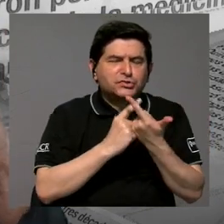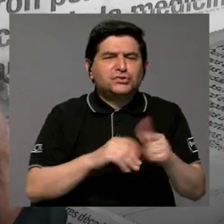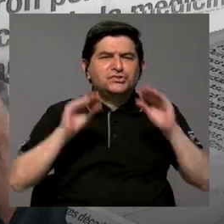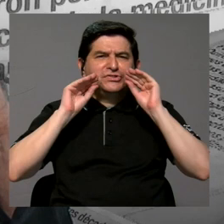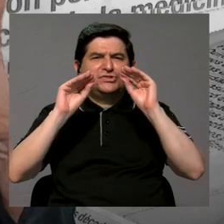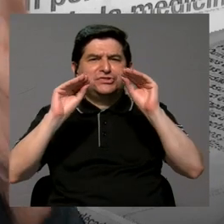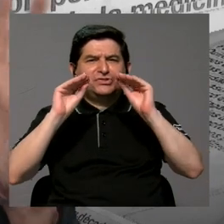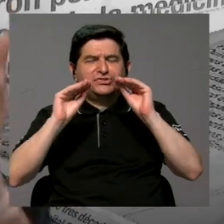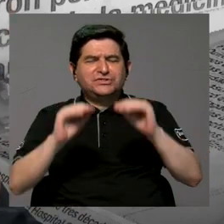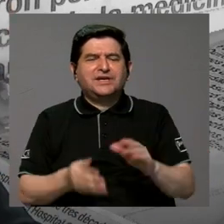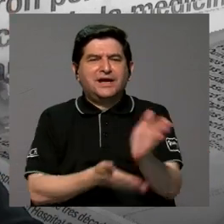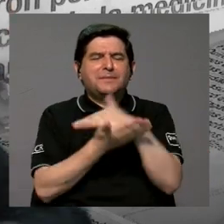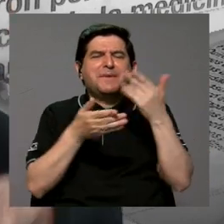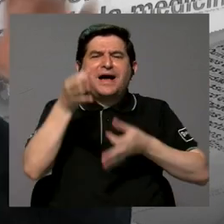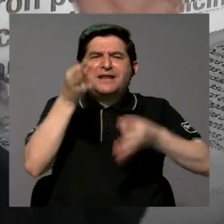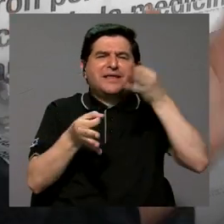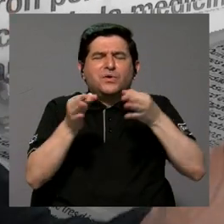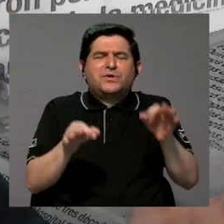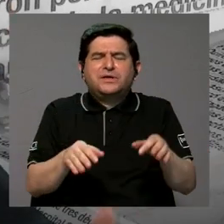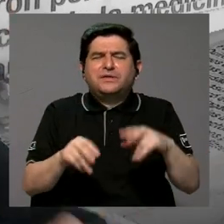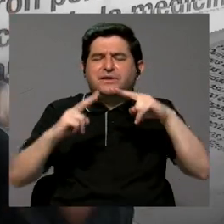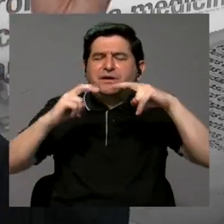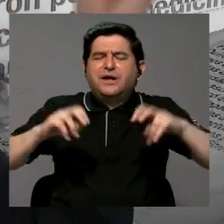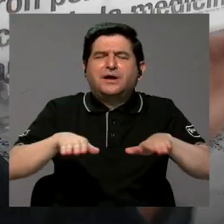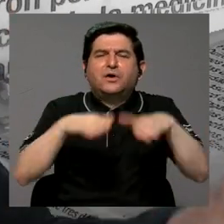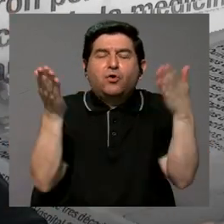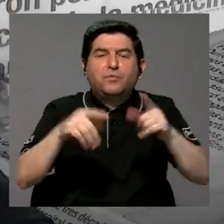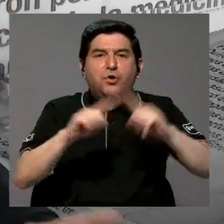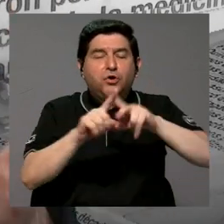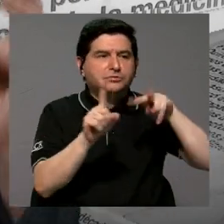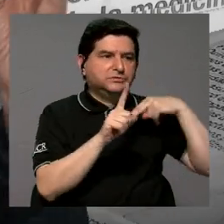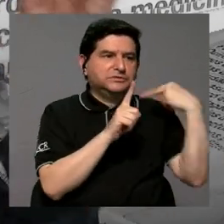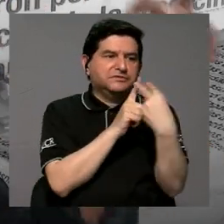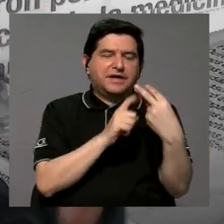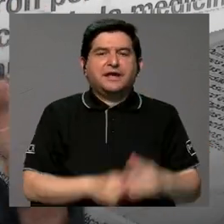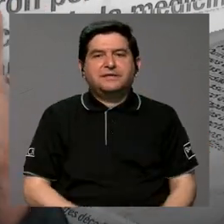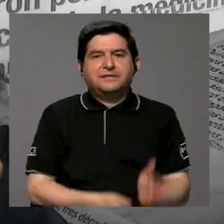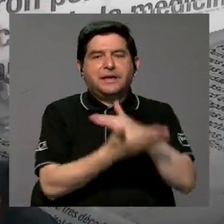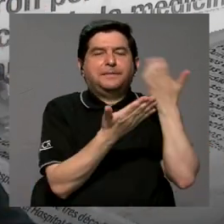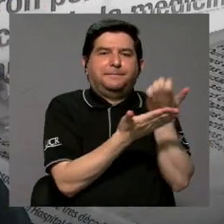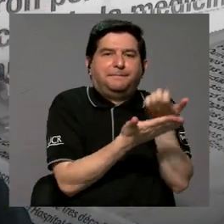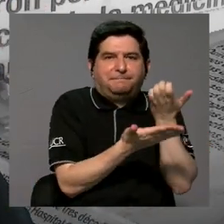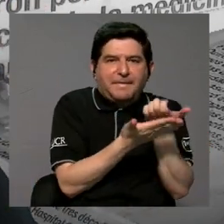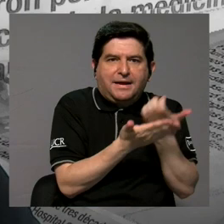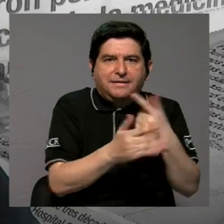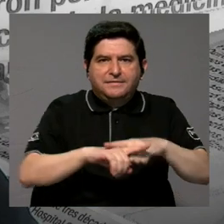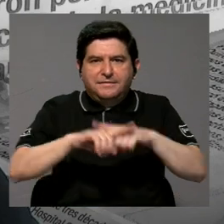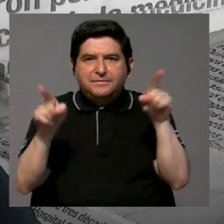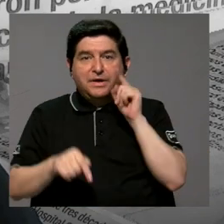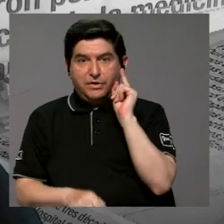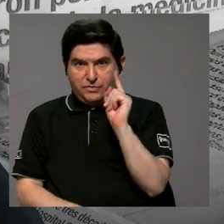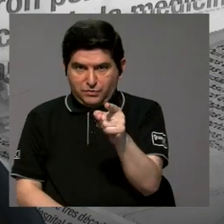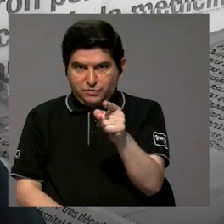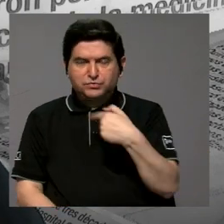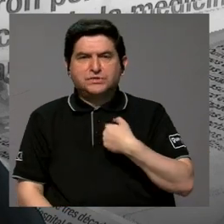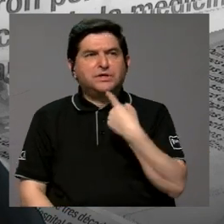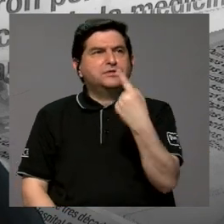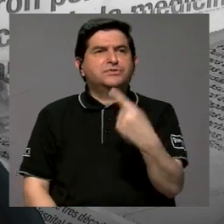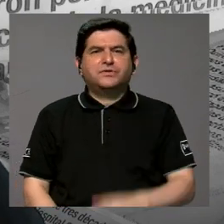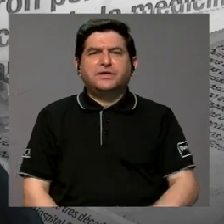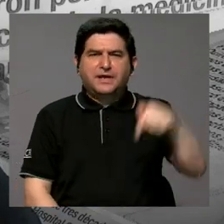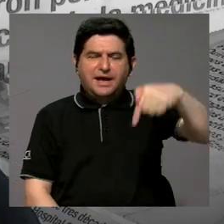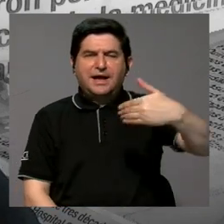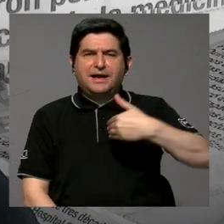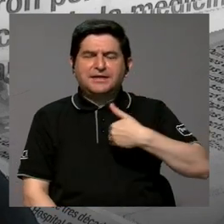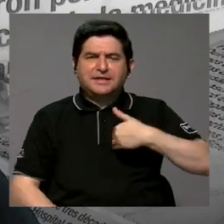educación desde la parte jurídica? Porque hay muchos enfoques, habría que hablar de la parte económica, pero con usted yo dije aquí